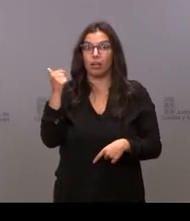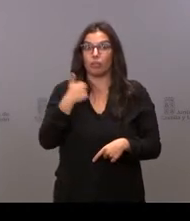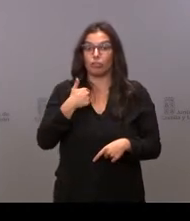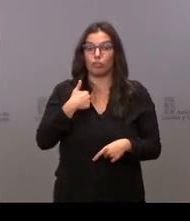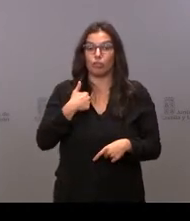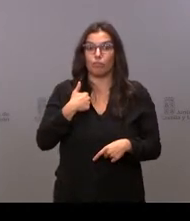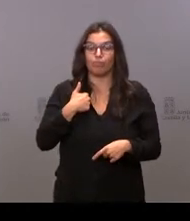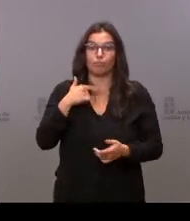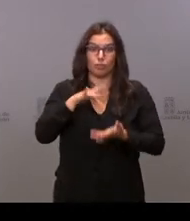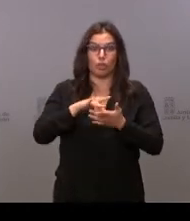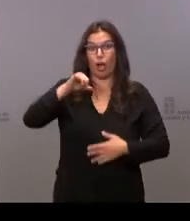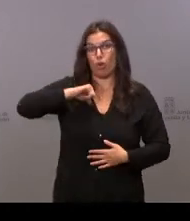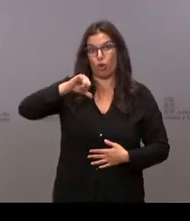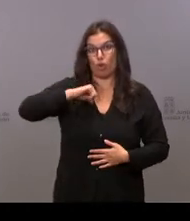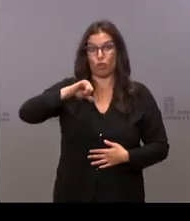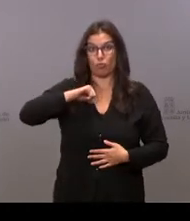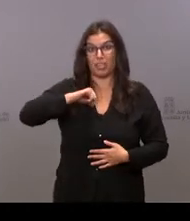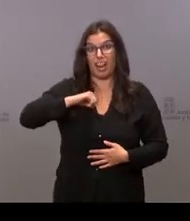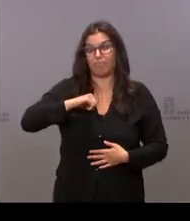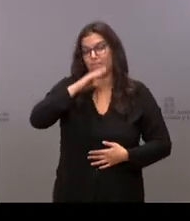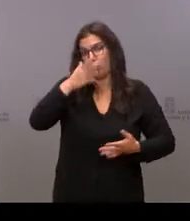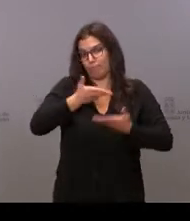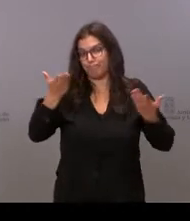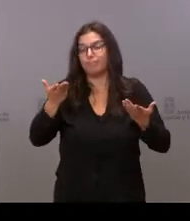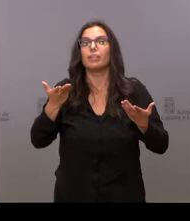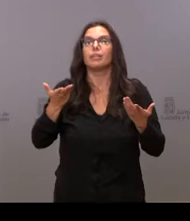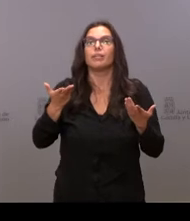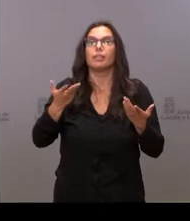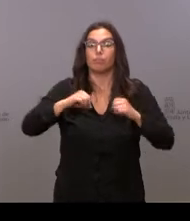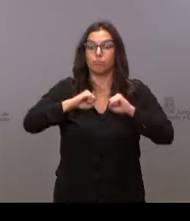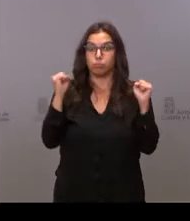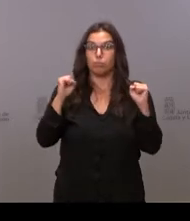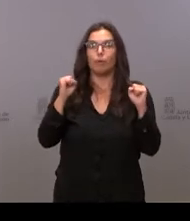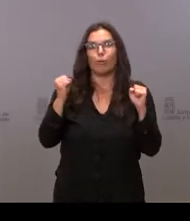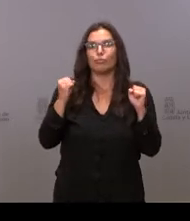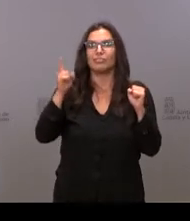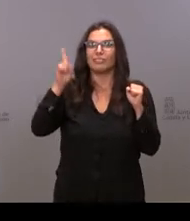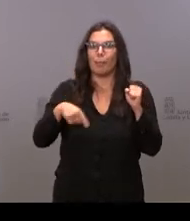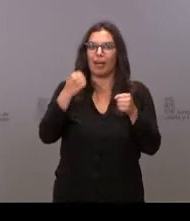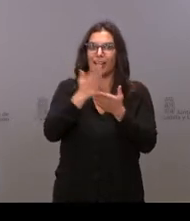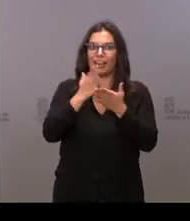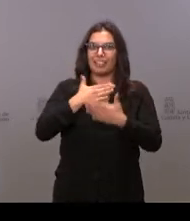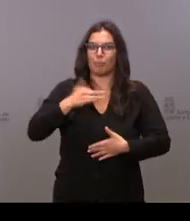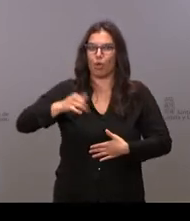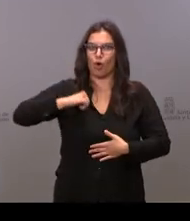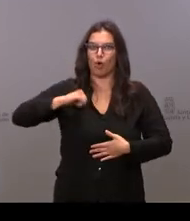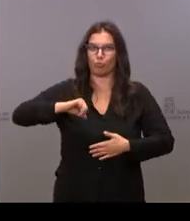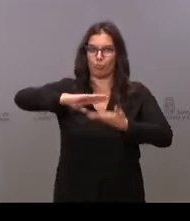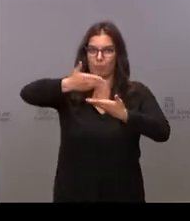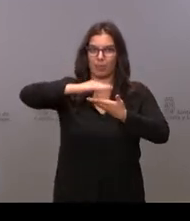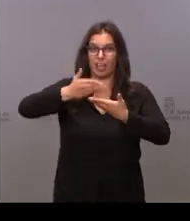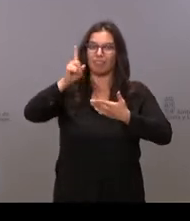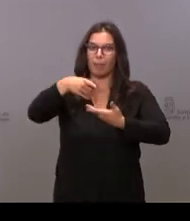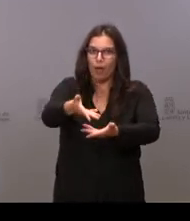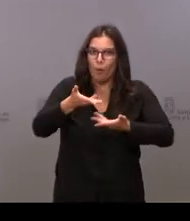y las clases online me las vi en el hospital. Entonces eso también me acompañaba. Me siento muy agradecida. Río